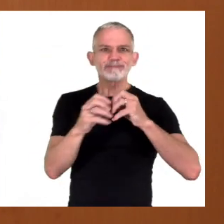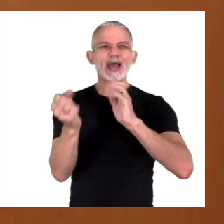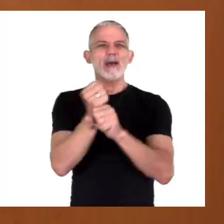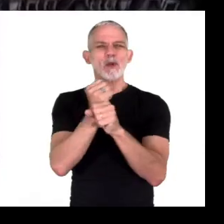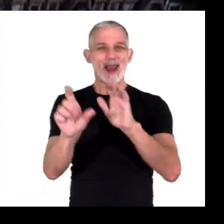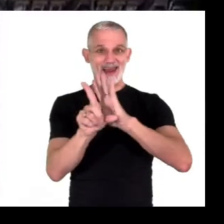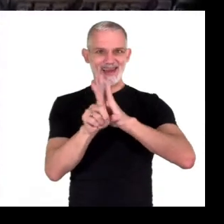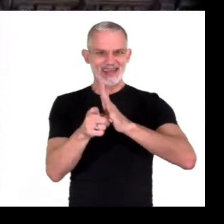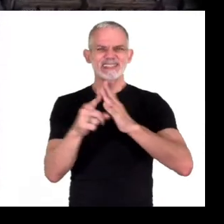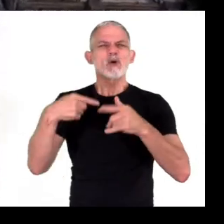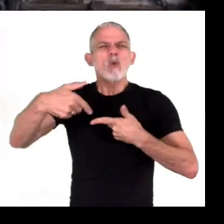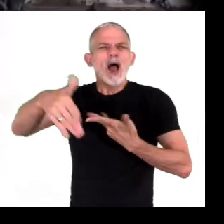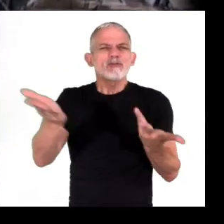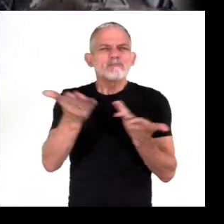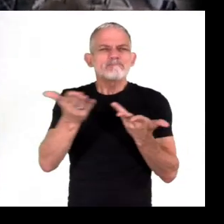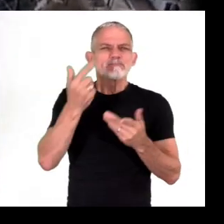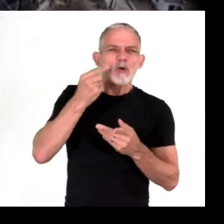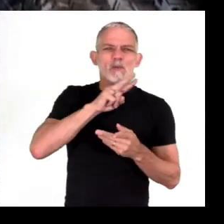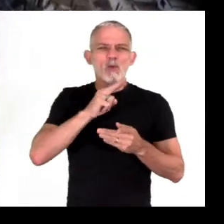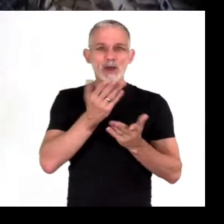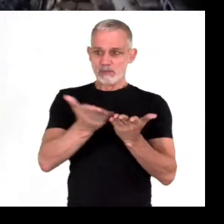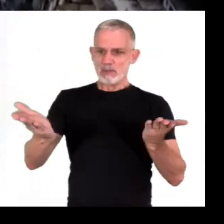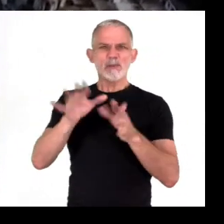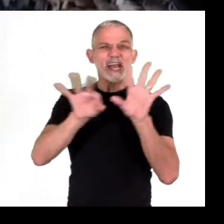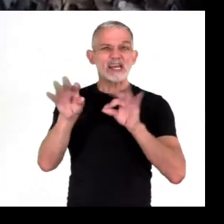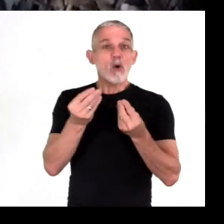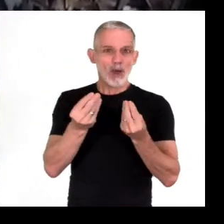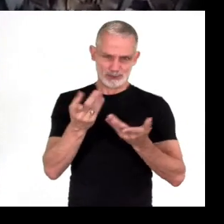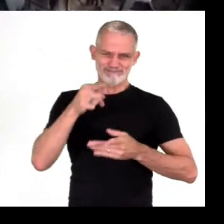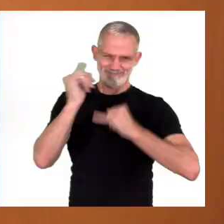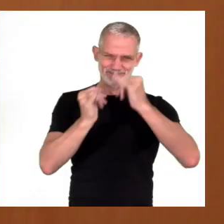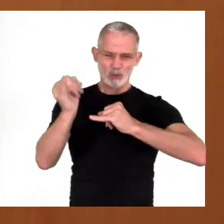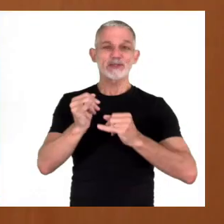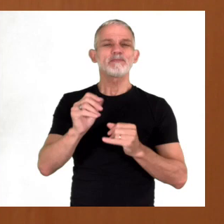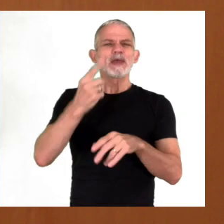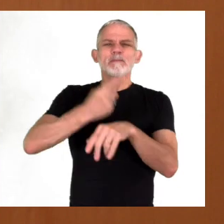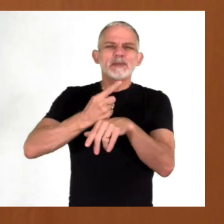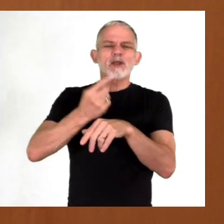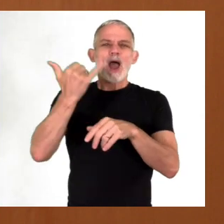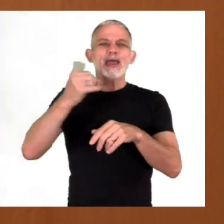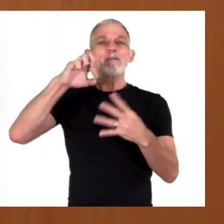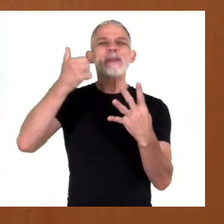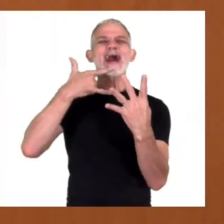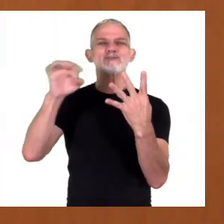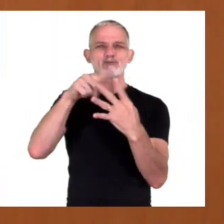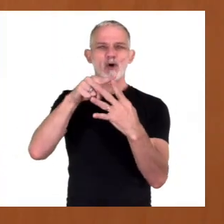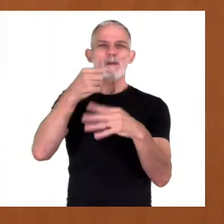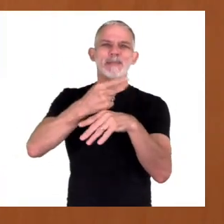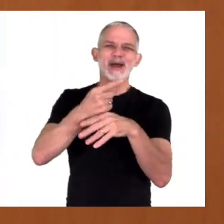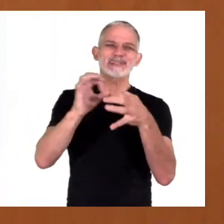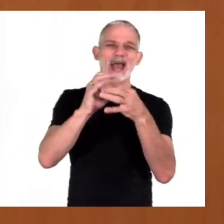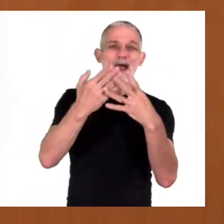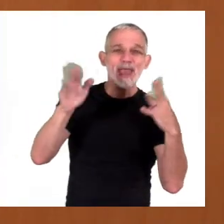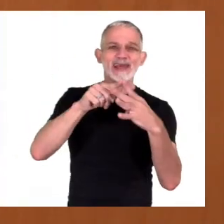y aprobar leyes. ¿Y cuándo votamos a los y las candidatas y candidatos? Ahora te lo contamos. En primer lugar, se llevarán a cabo las PASO, que